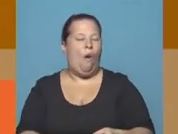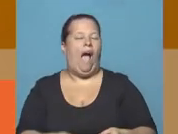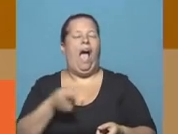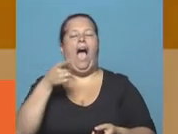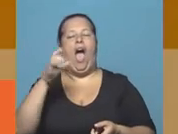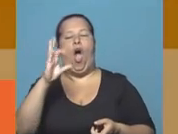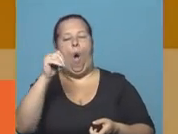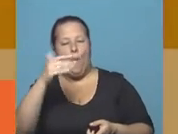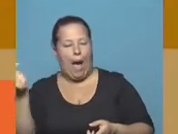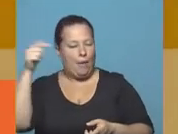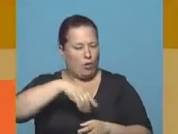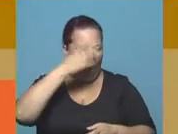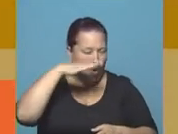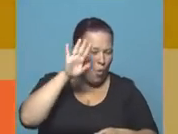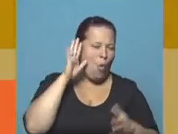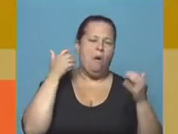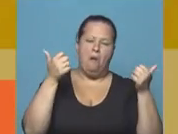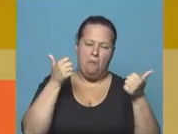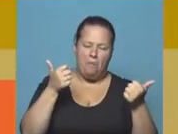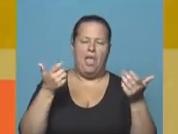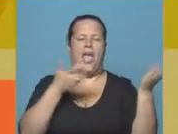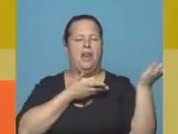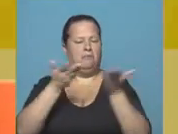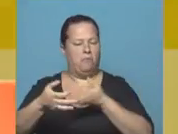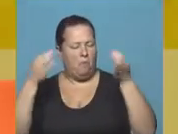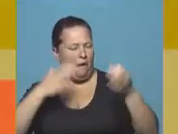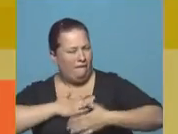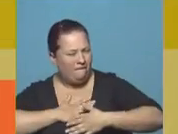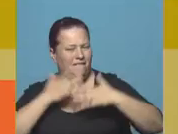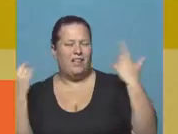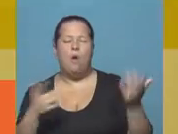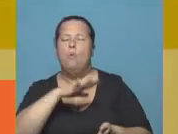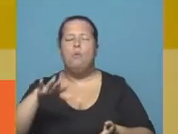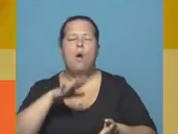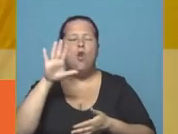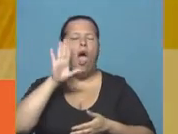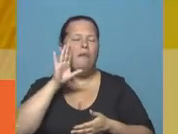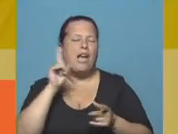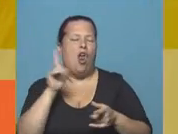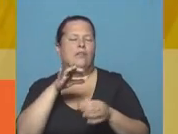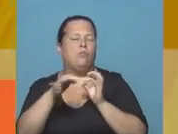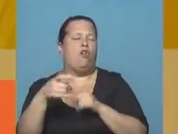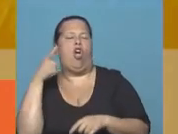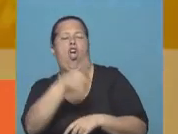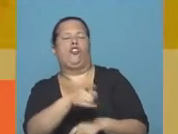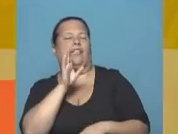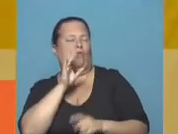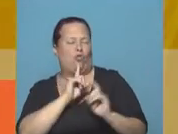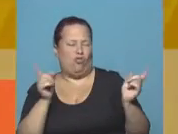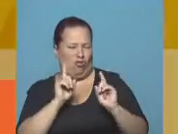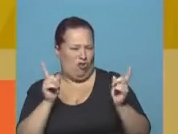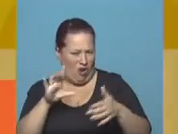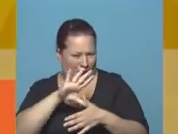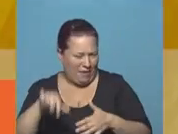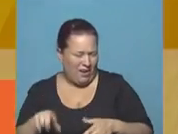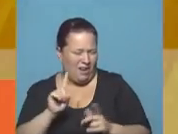Obama vino a Cuba, la pasó muy bien, fue recibido con mucho cariño, porque el pueblo americano no es un pueblo antinorteamericano, ¿verdad?